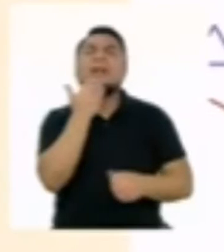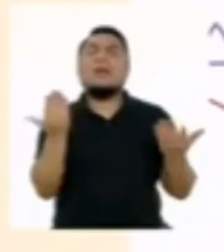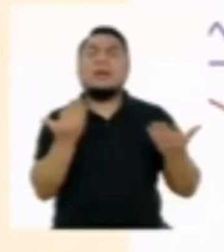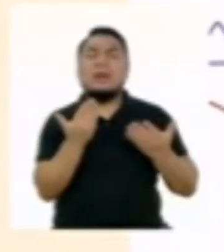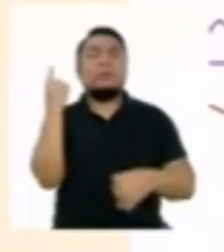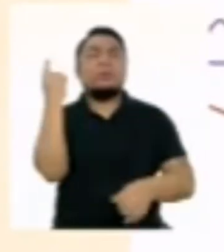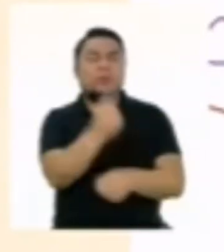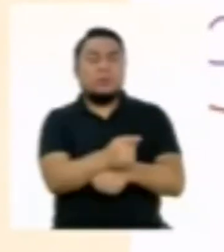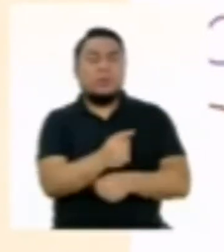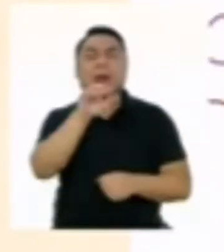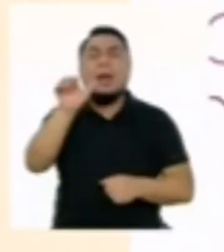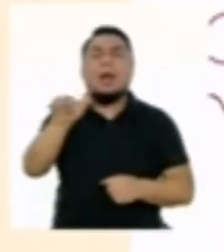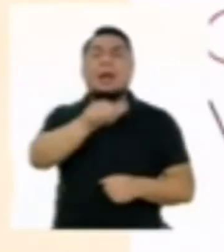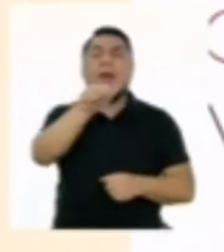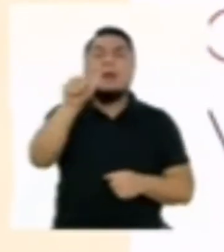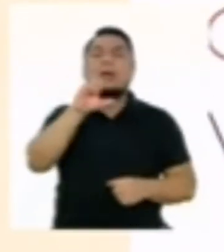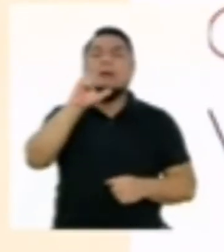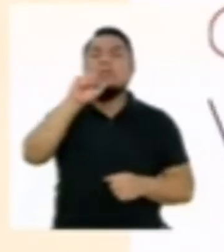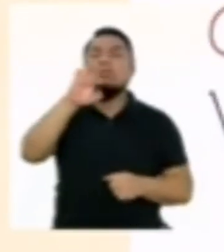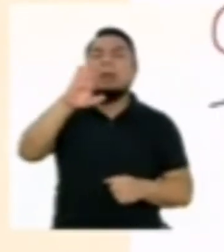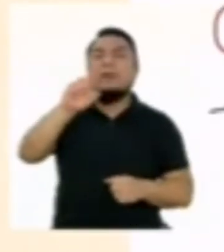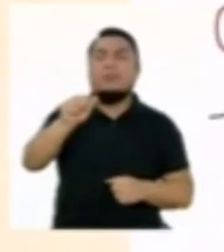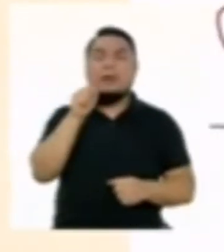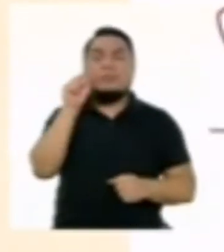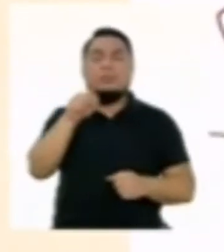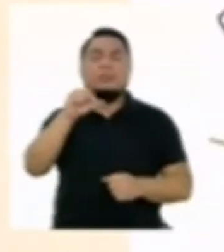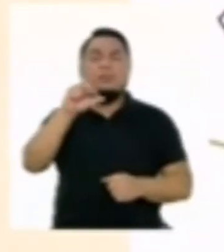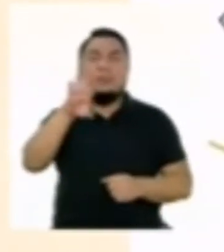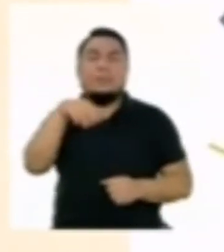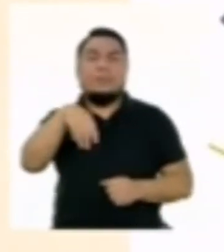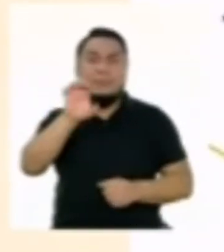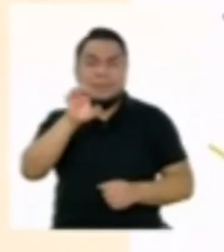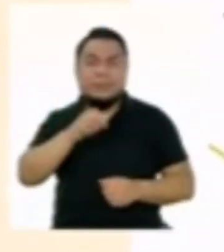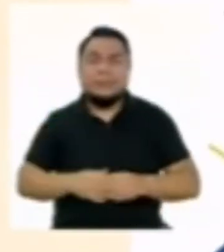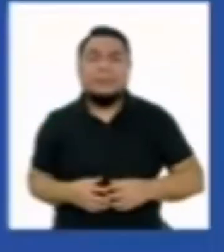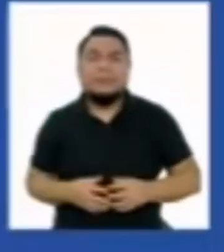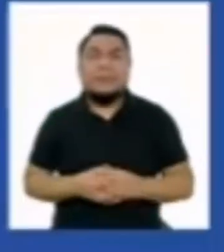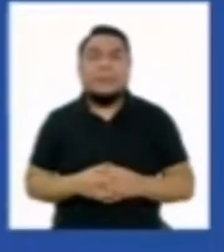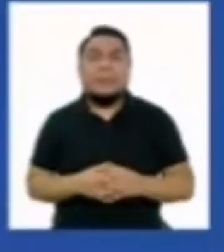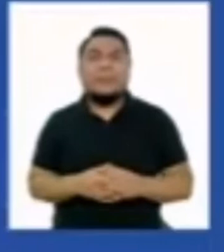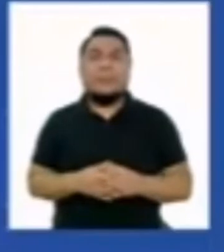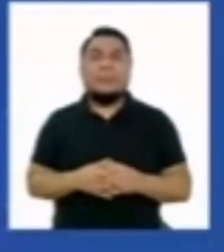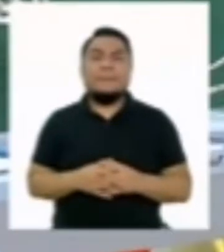denuncias arroba o efa punto gov punto pe.